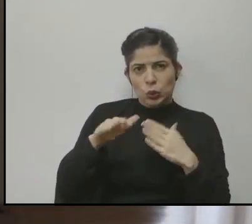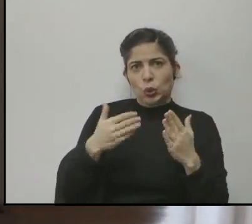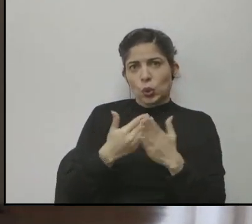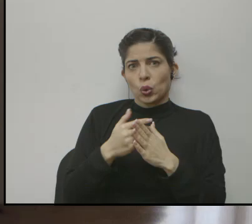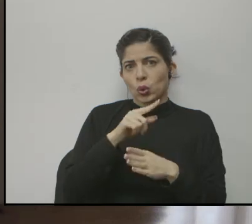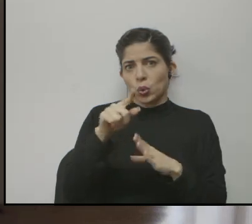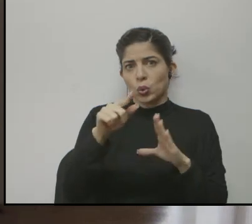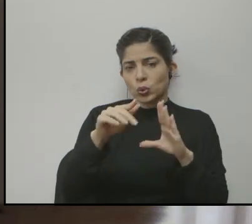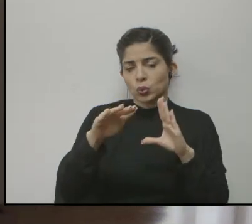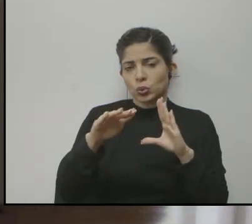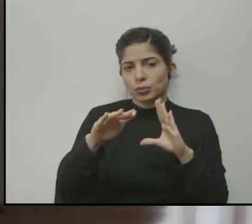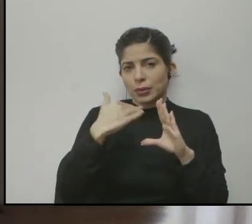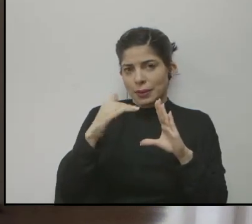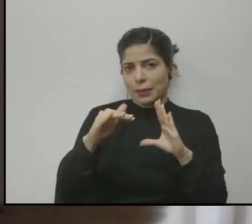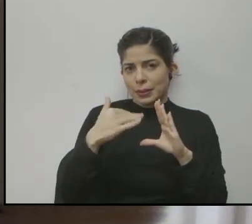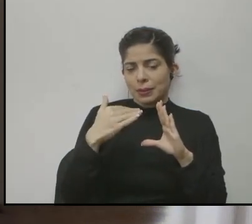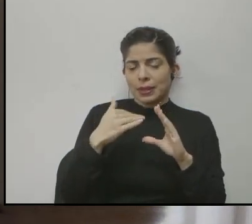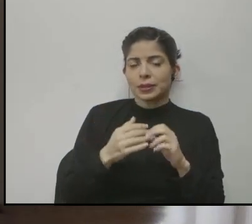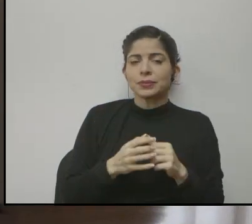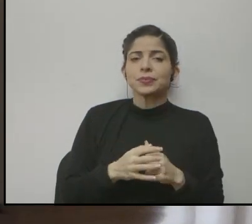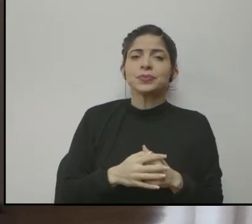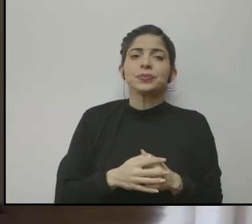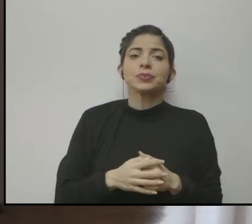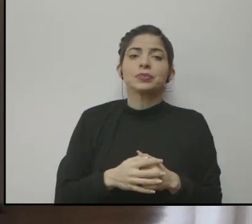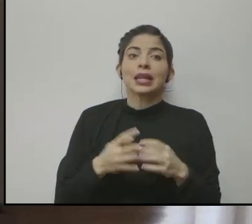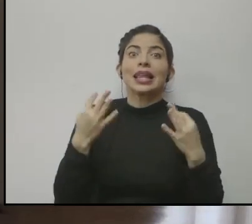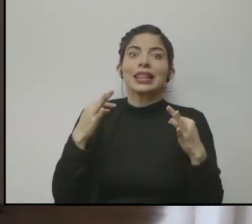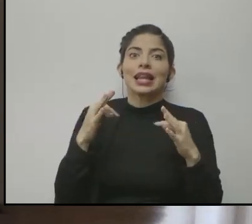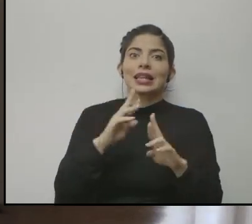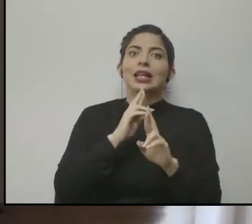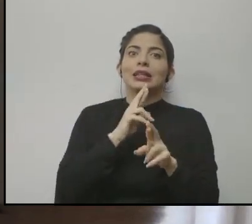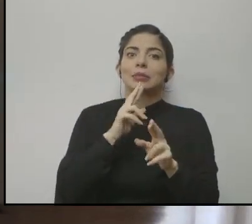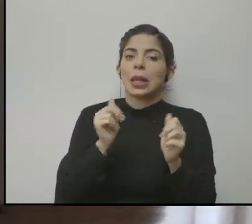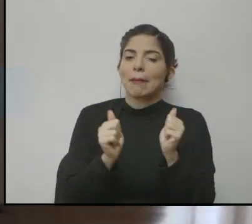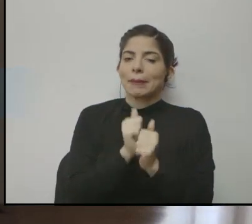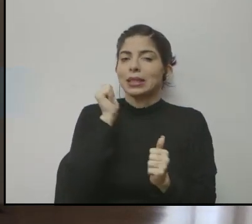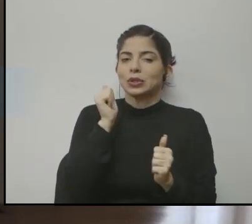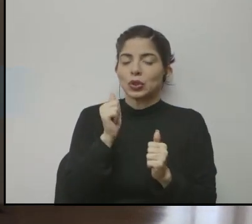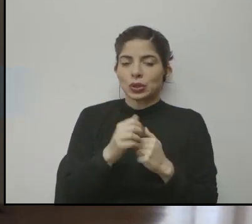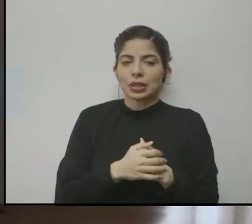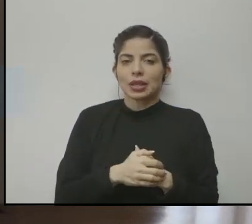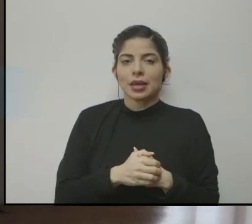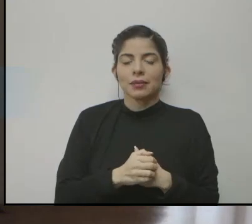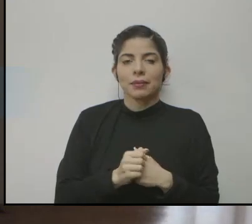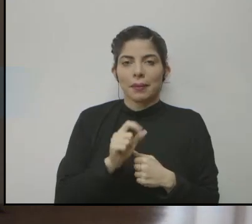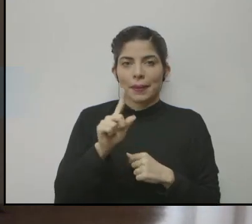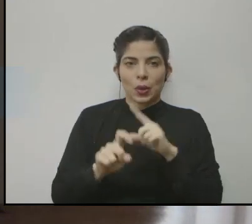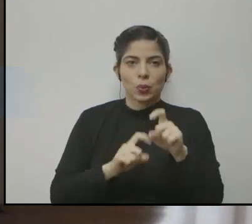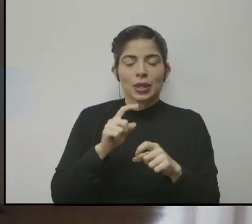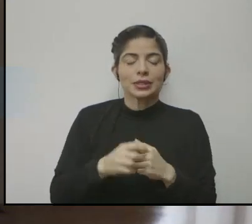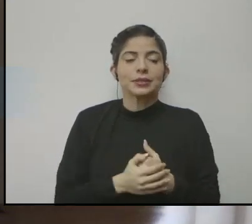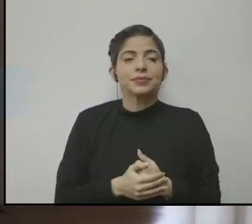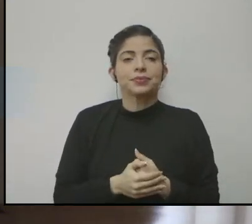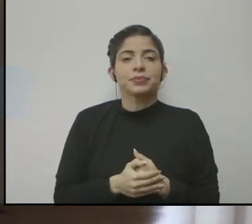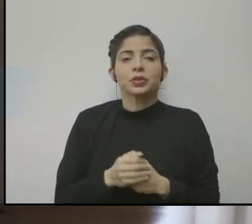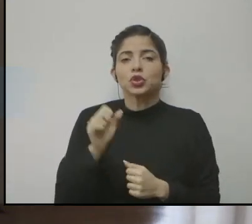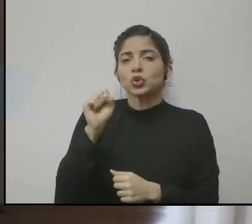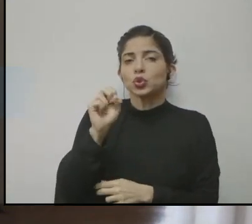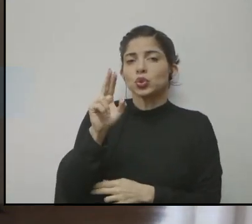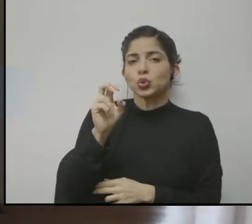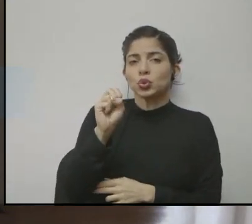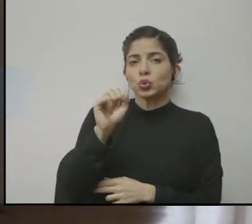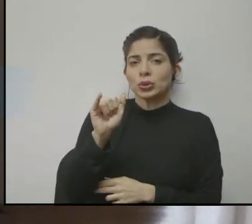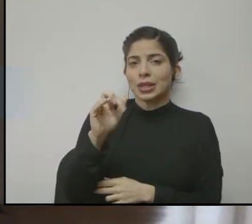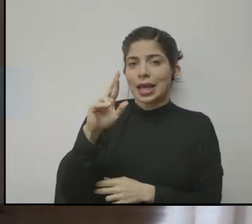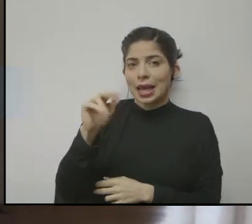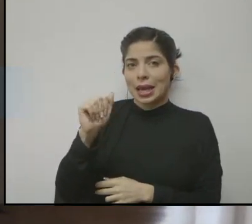nos van enviando, procurando contestar el mayor número de ellas. Susi